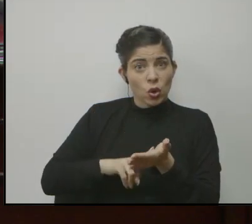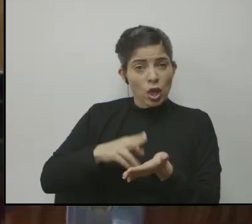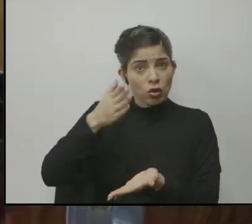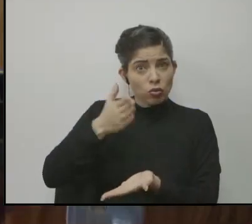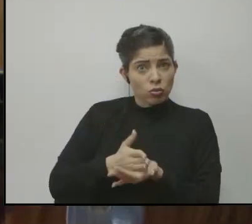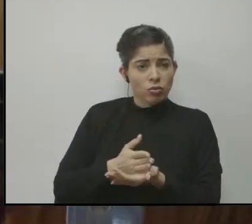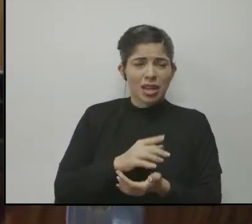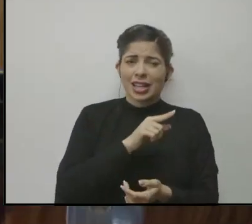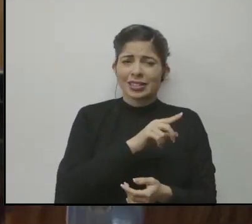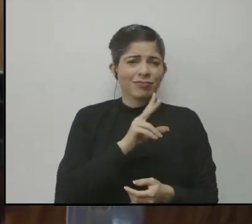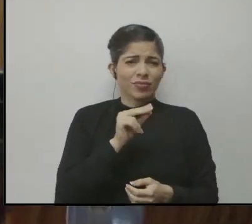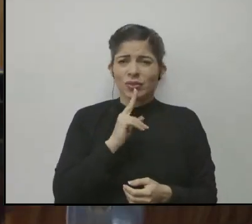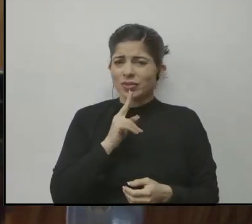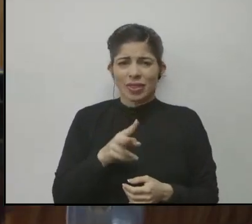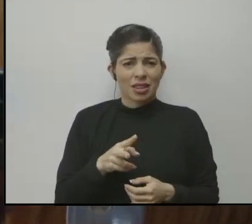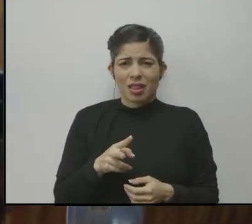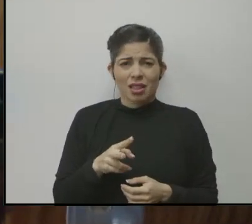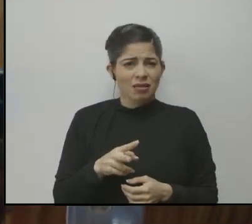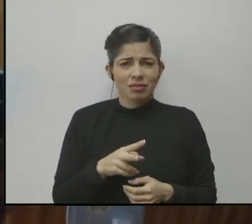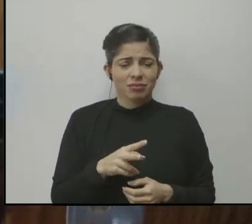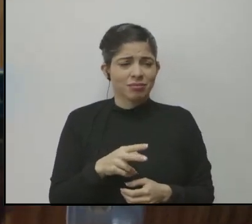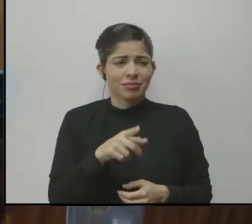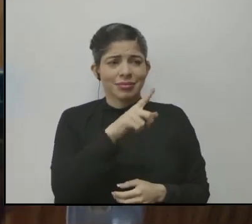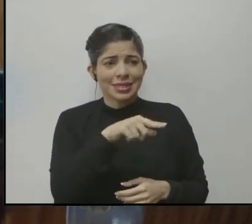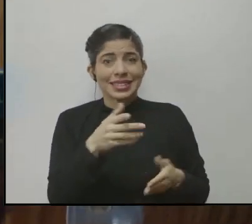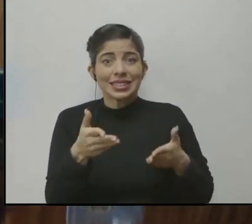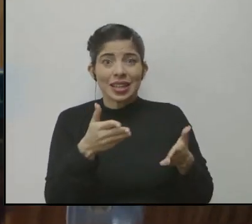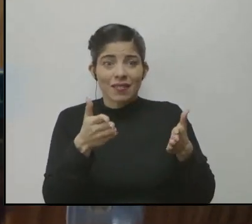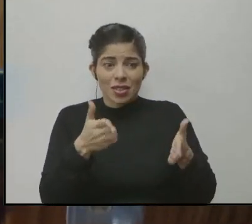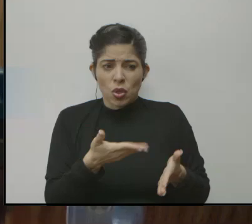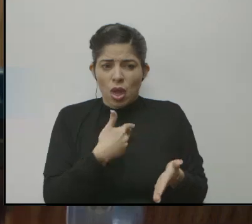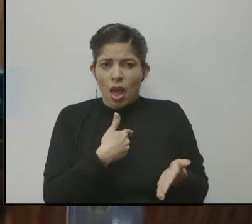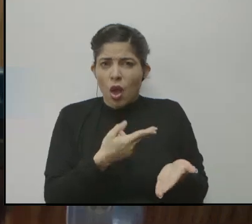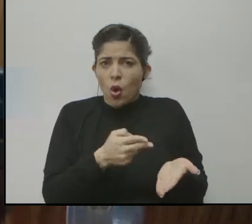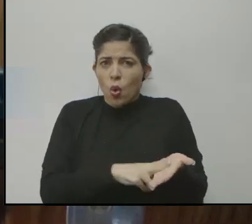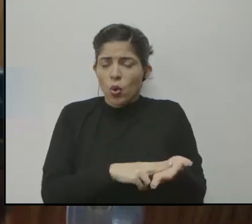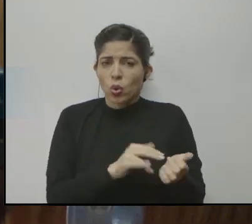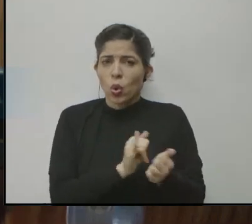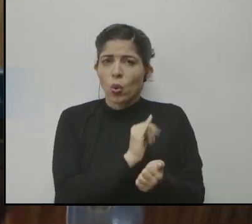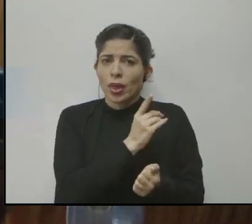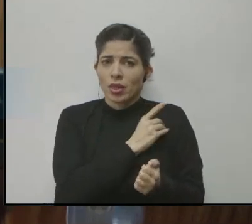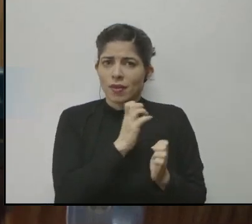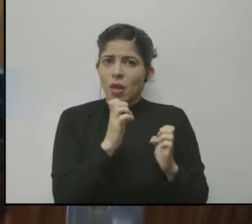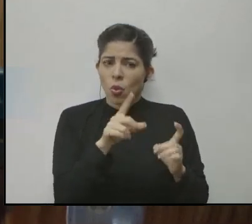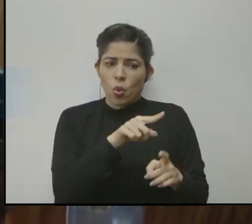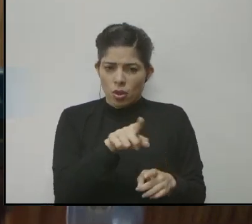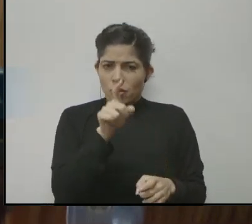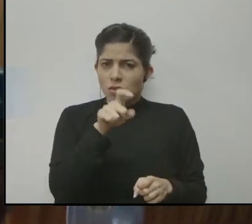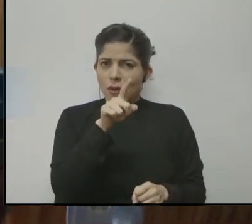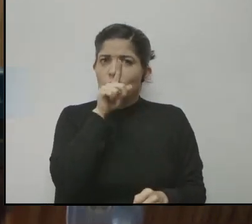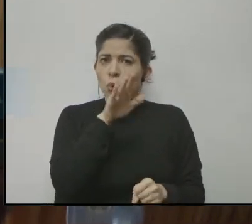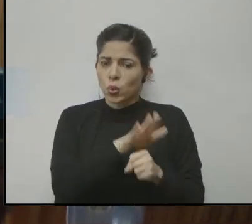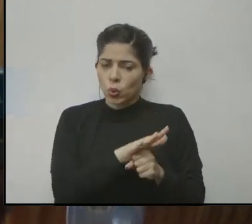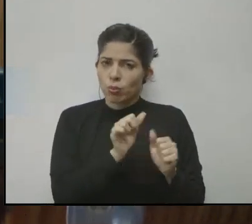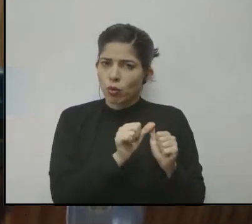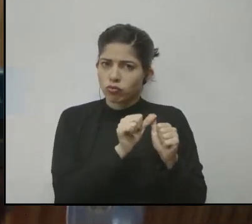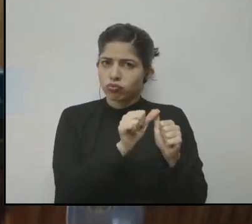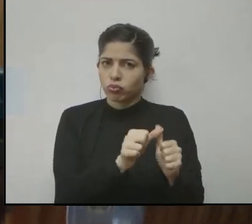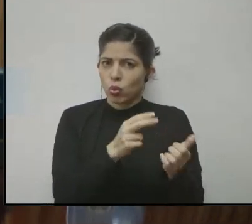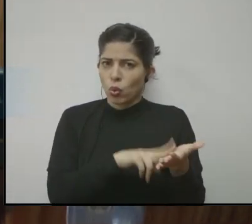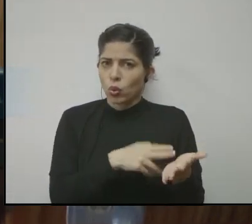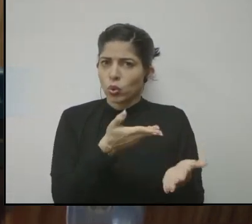Eso no es cierto. Las señoras servidoras tienen un contrato con la Junta de Educación. Hay que cumplir y rendir esos